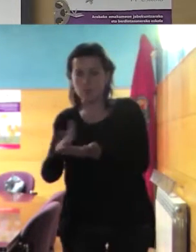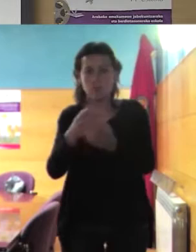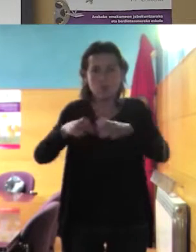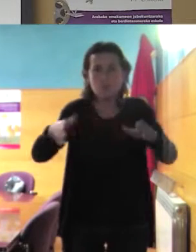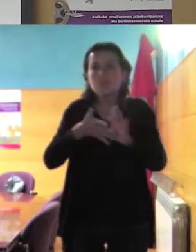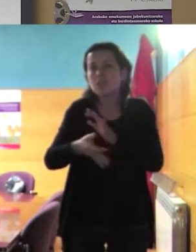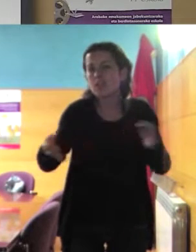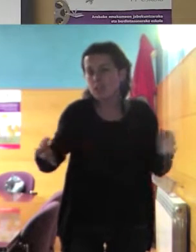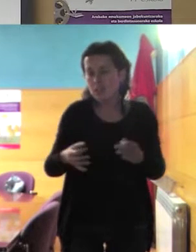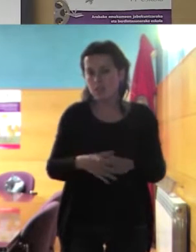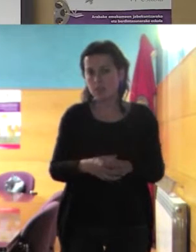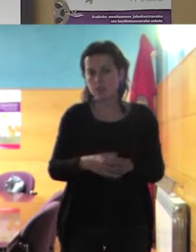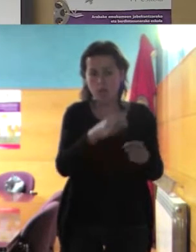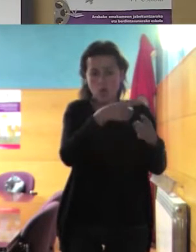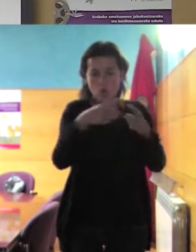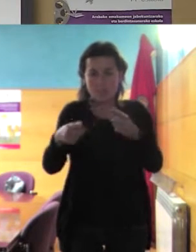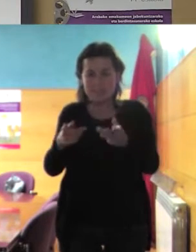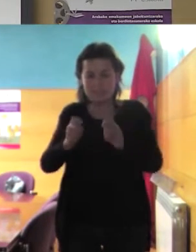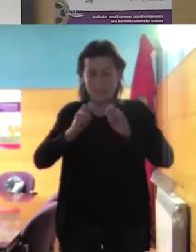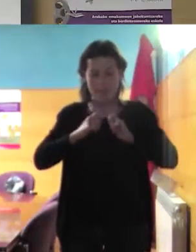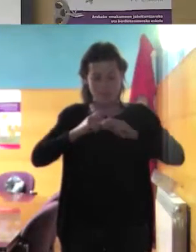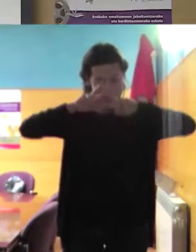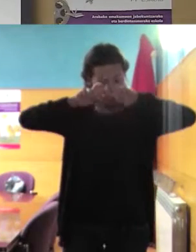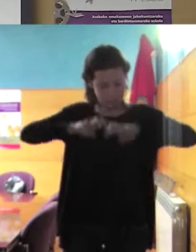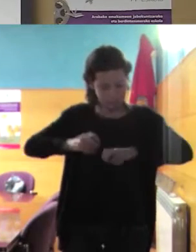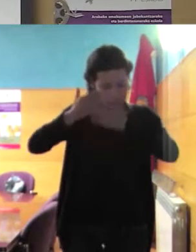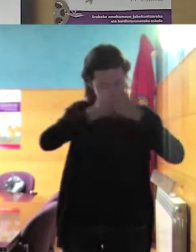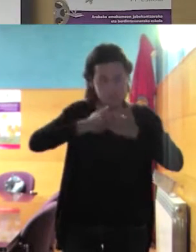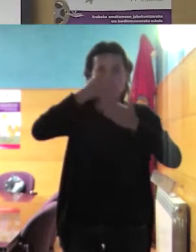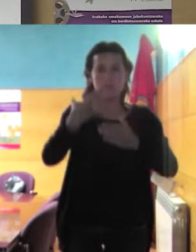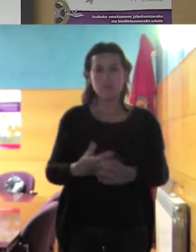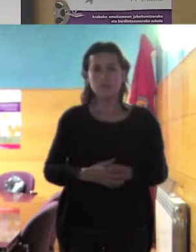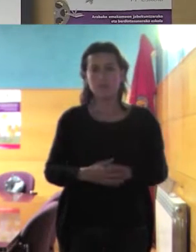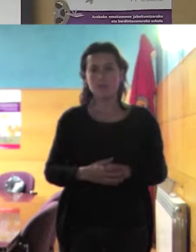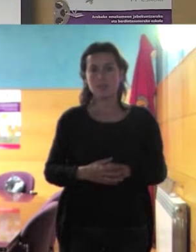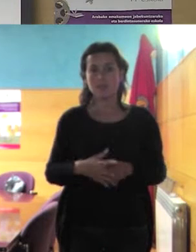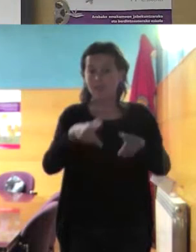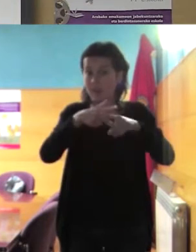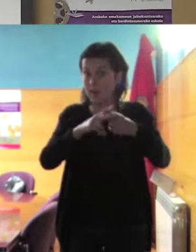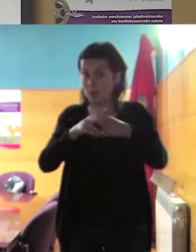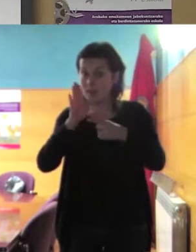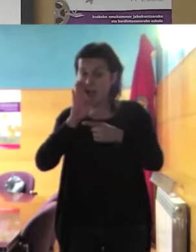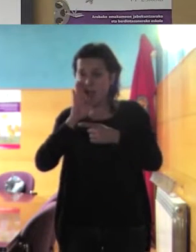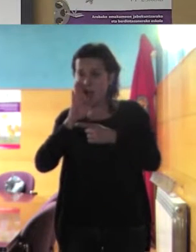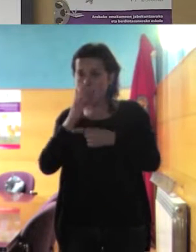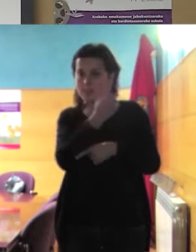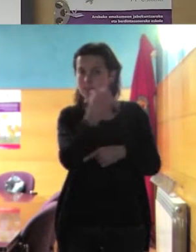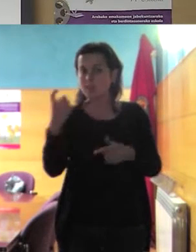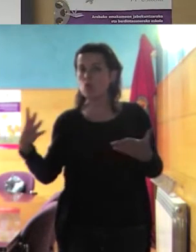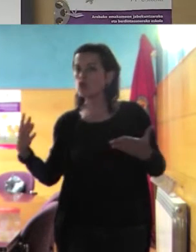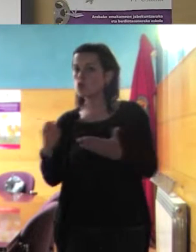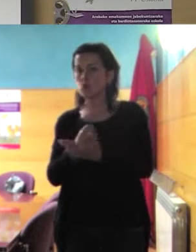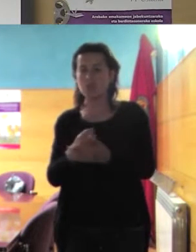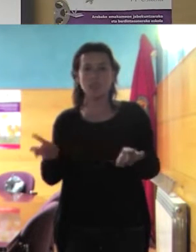que te permiten hacer un análisis y yo creo que esas herramientas las necesitamos todas vengamos del patriarcado del que